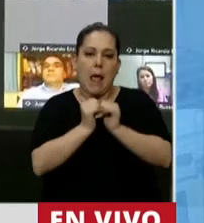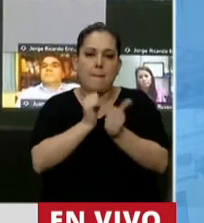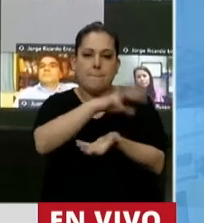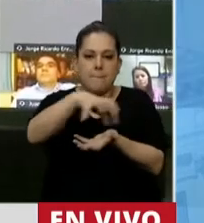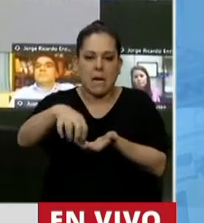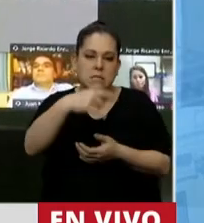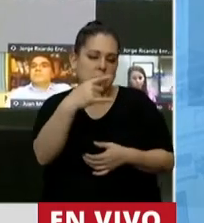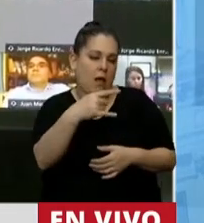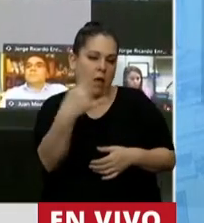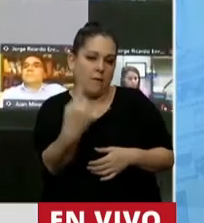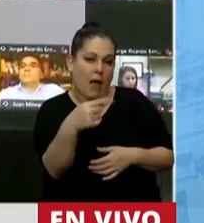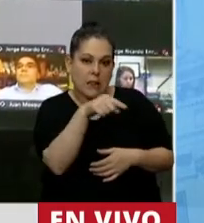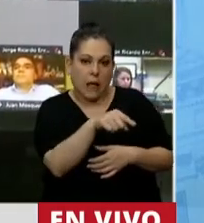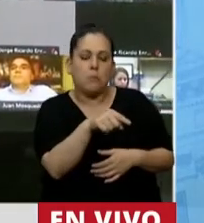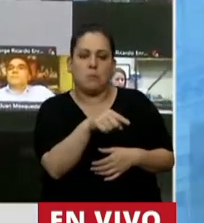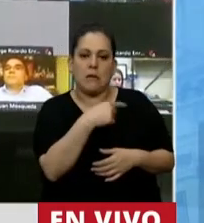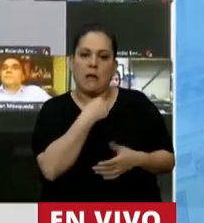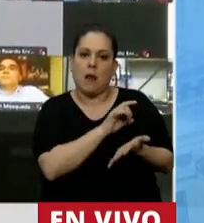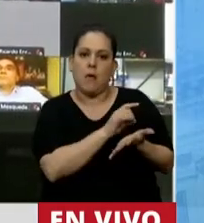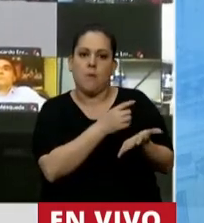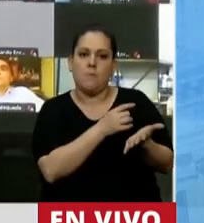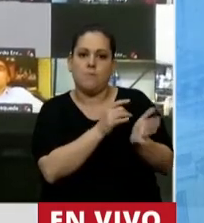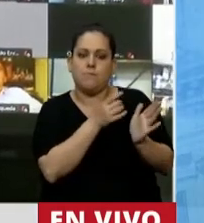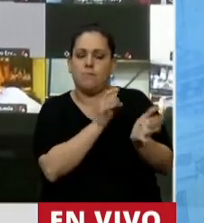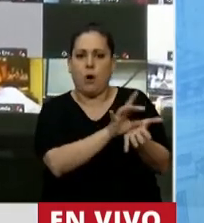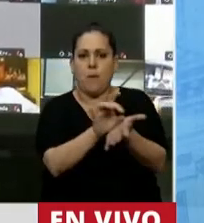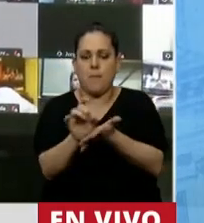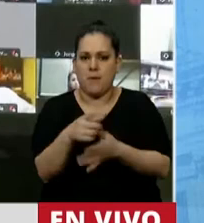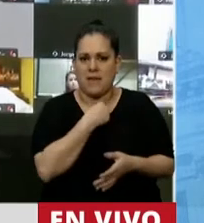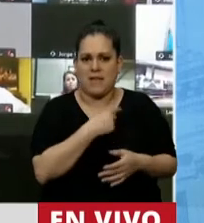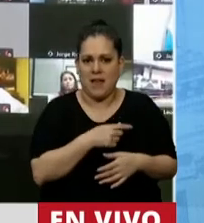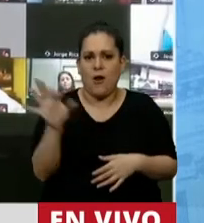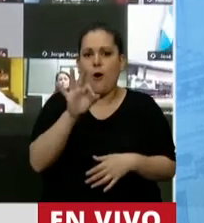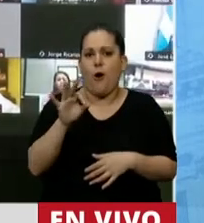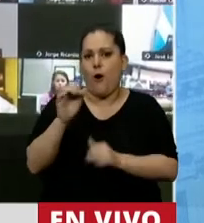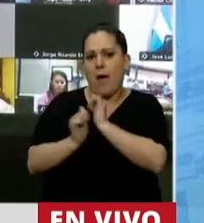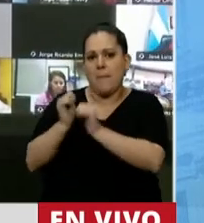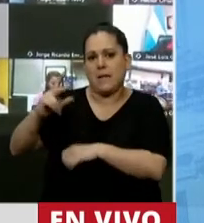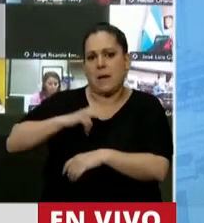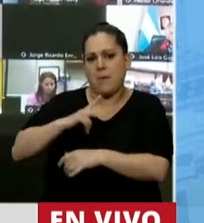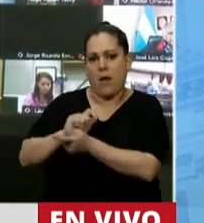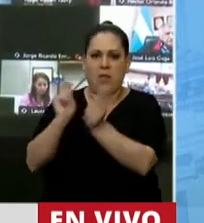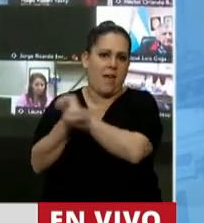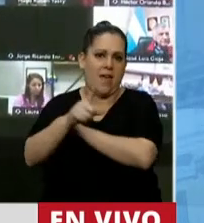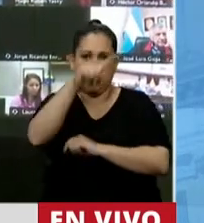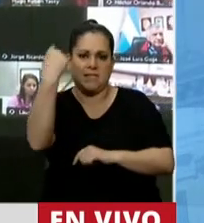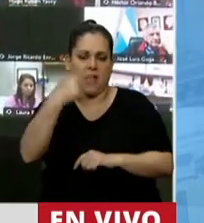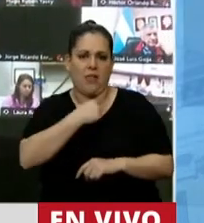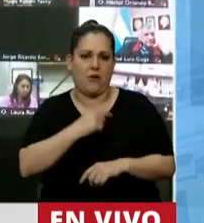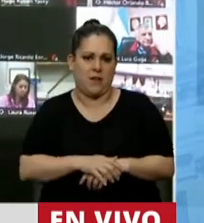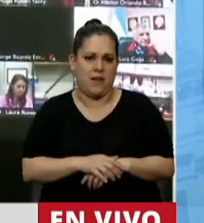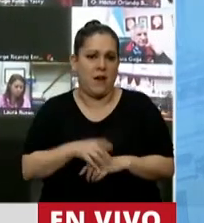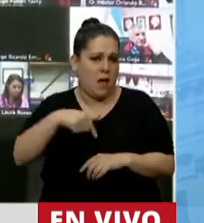empresas generadoras de divisas y recursos, a querer estatizar empresas privadas. Están